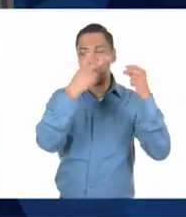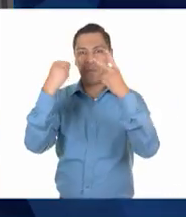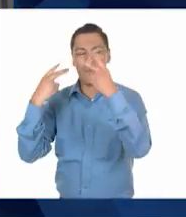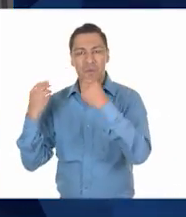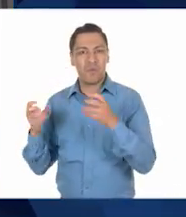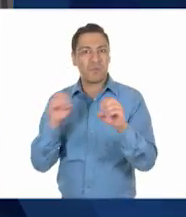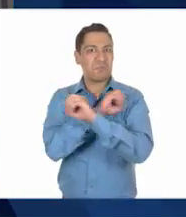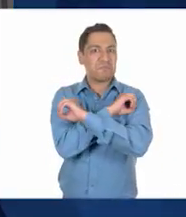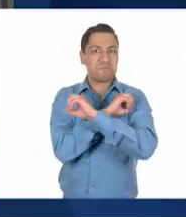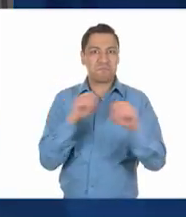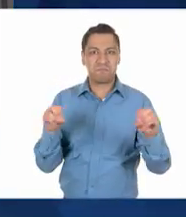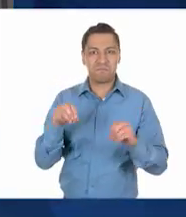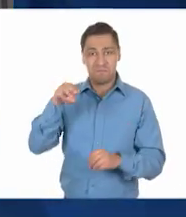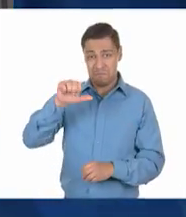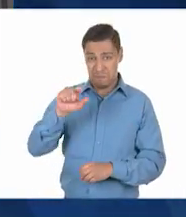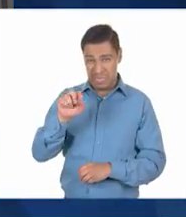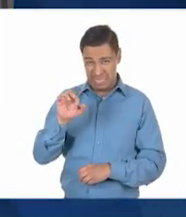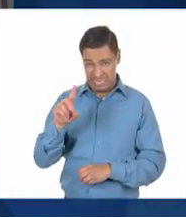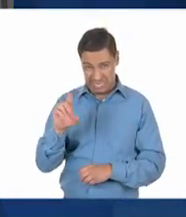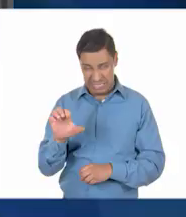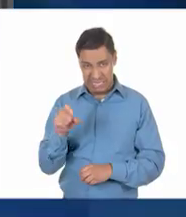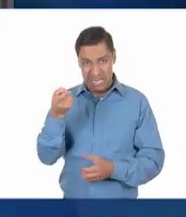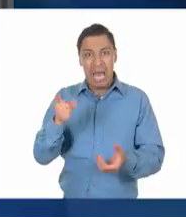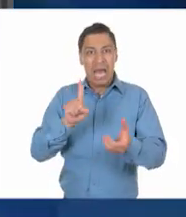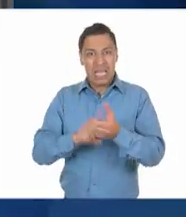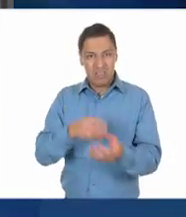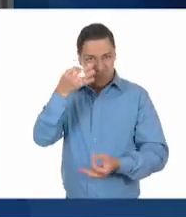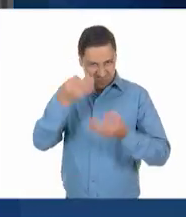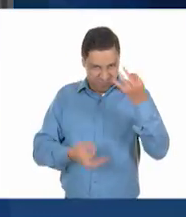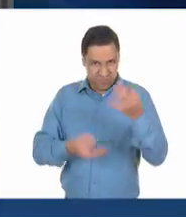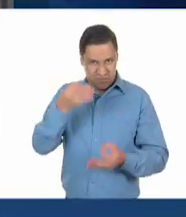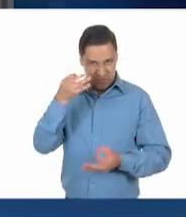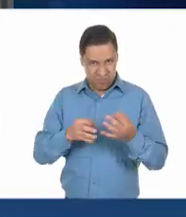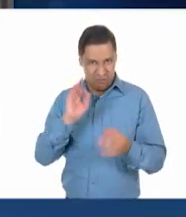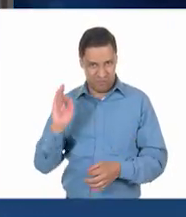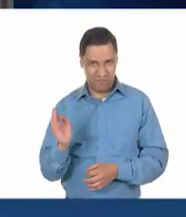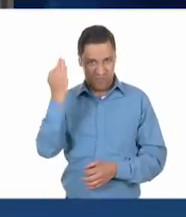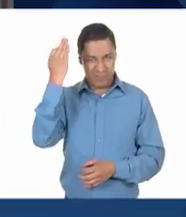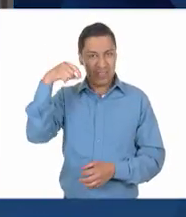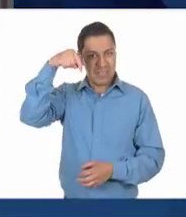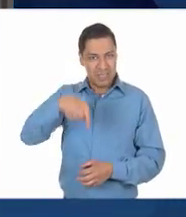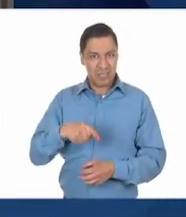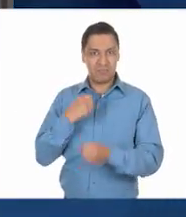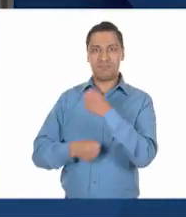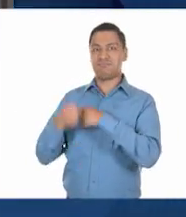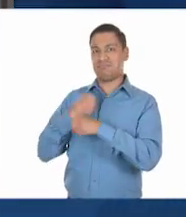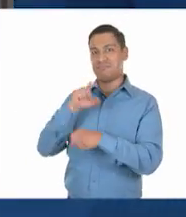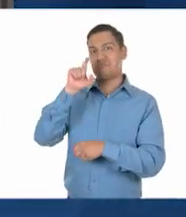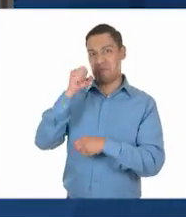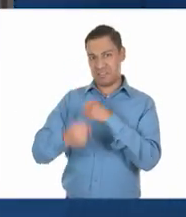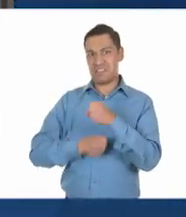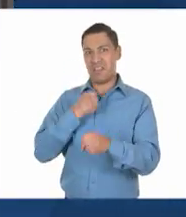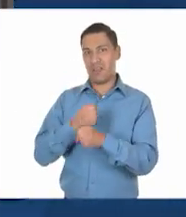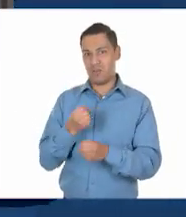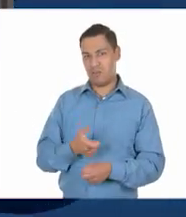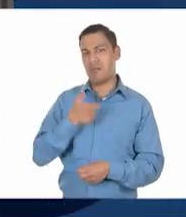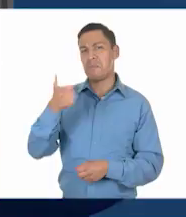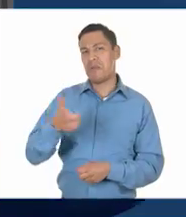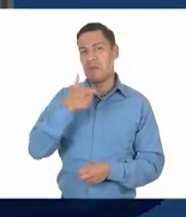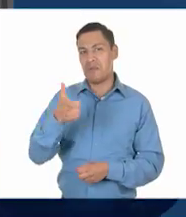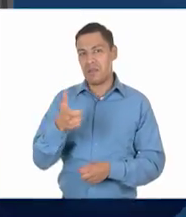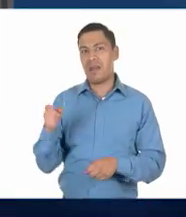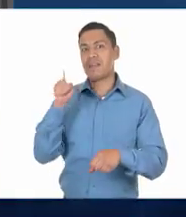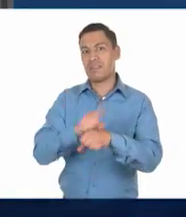empleo. Matilde Arriba trabaja en el Poder Judicial de la Federación desde hace más de 20 años y percibe un salario de 1,500